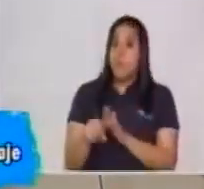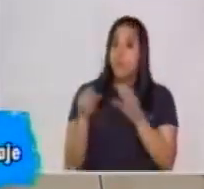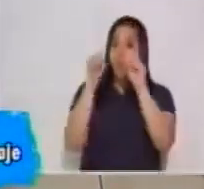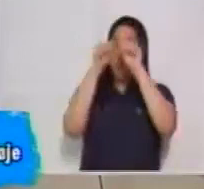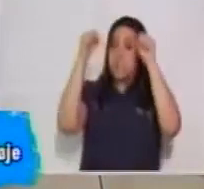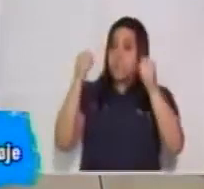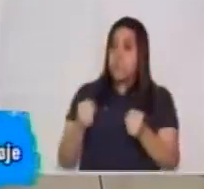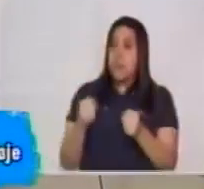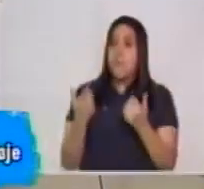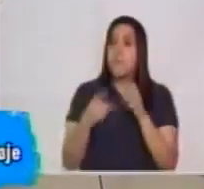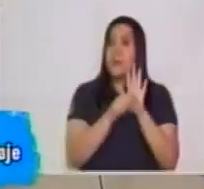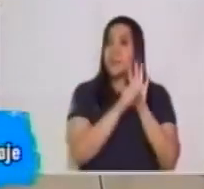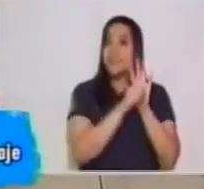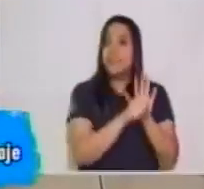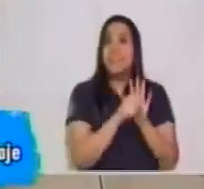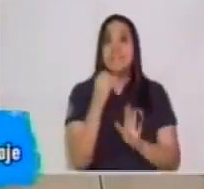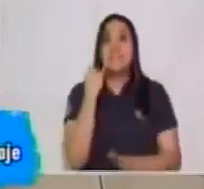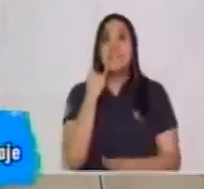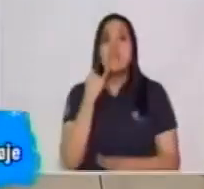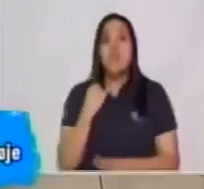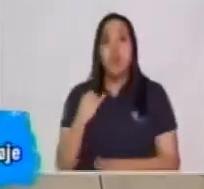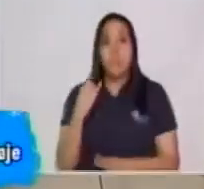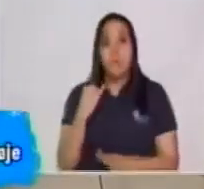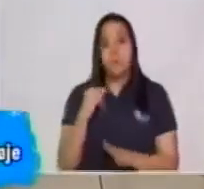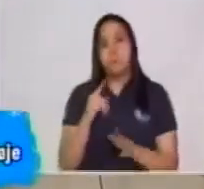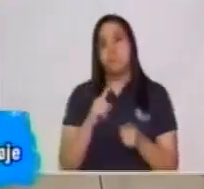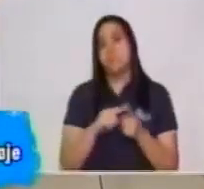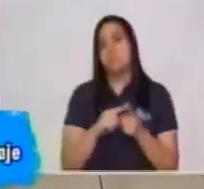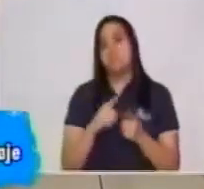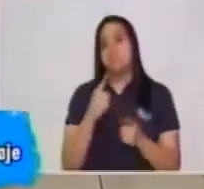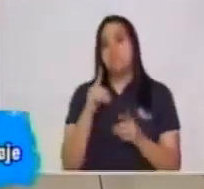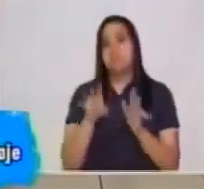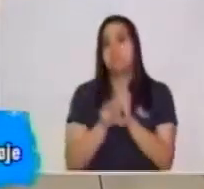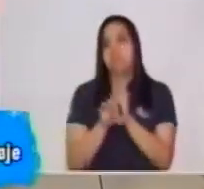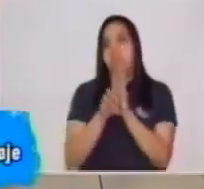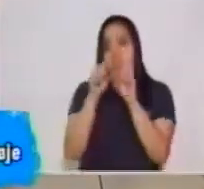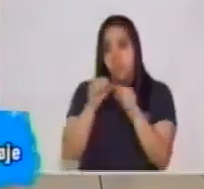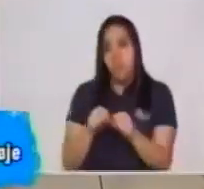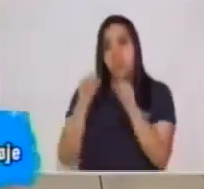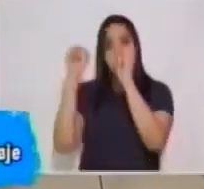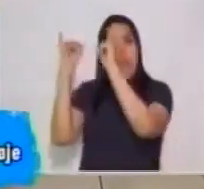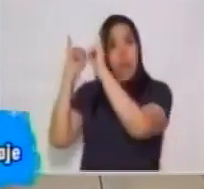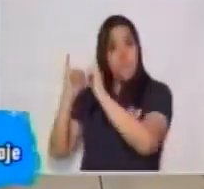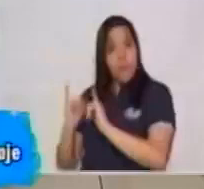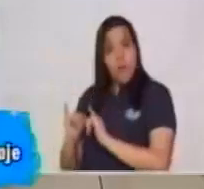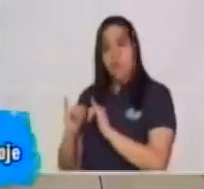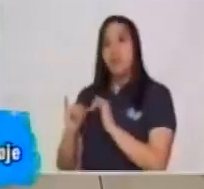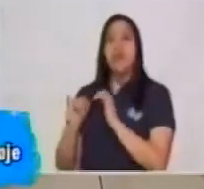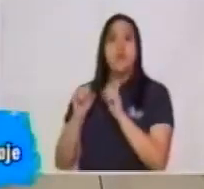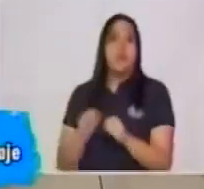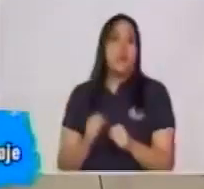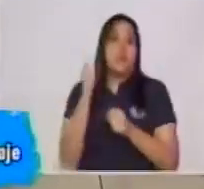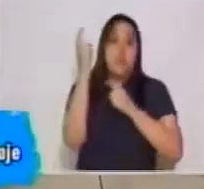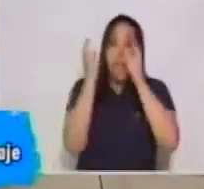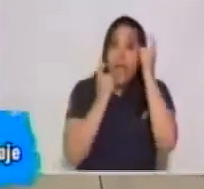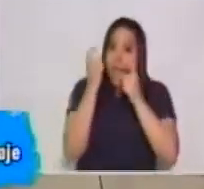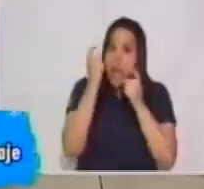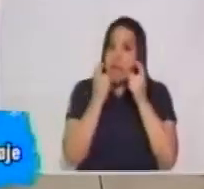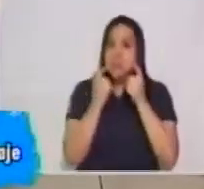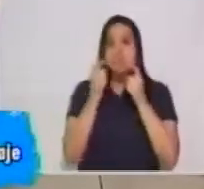de signos es el idioma. Puede ser también imágenes, que son signos, pueden ser gestos, que son signos.